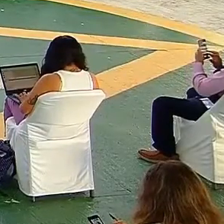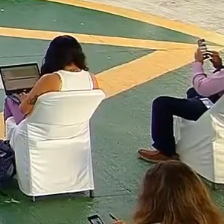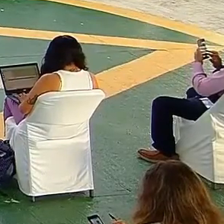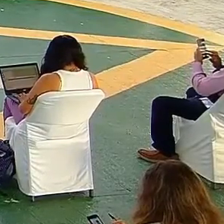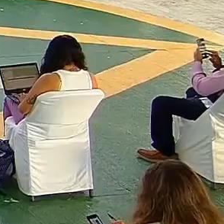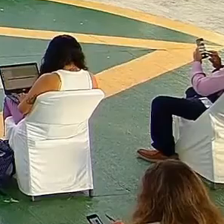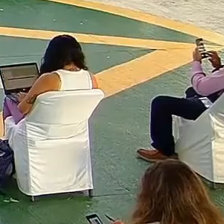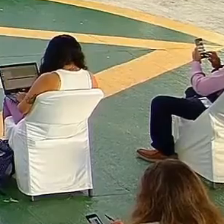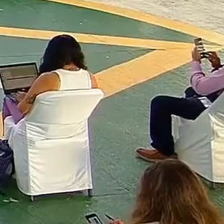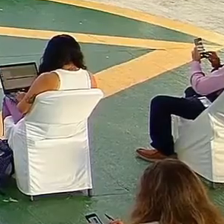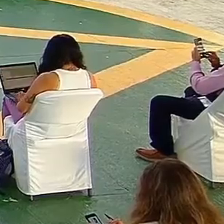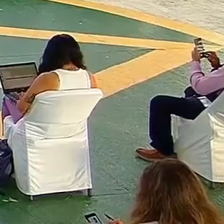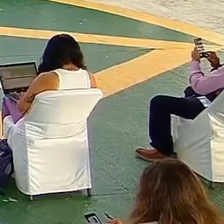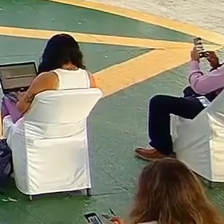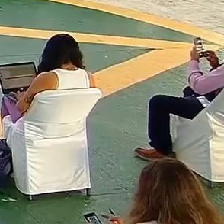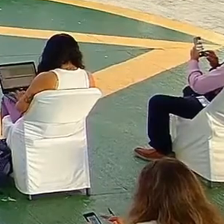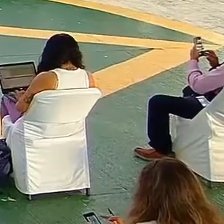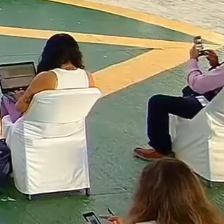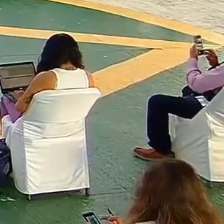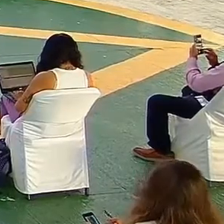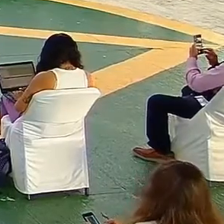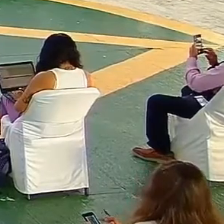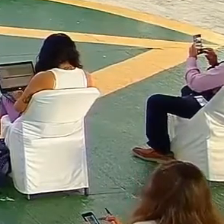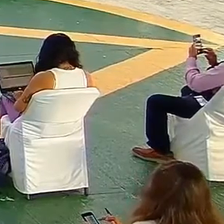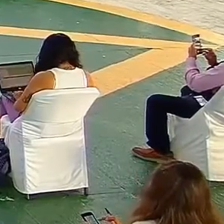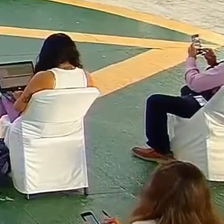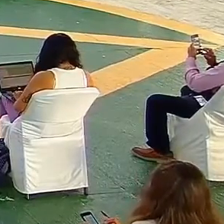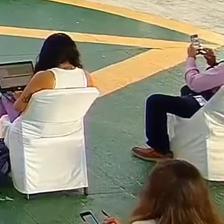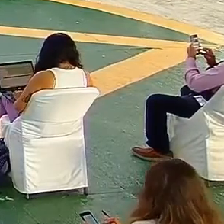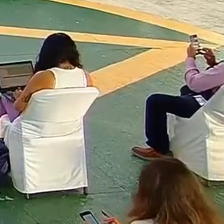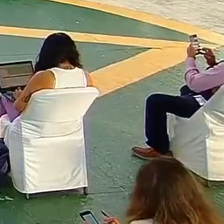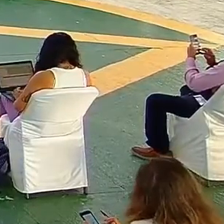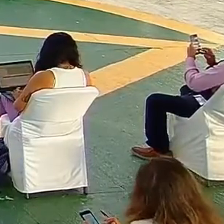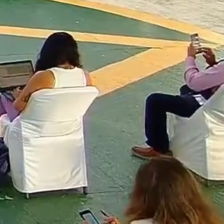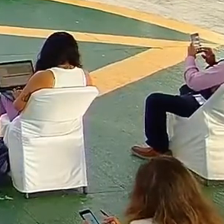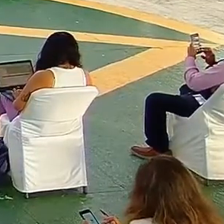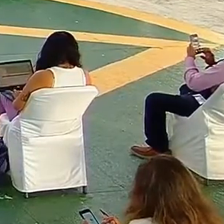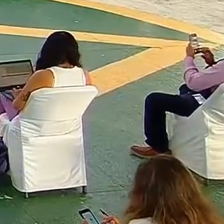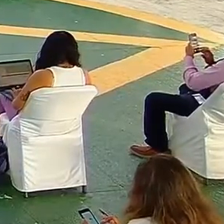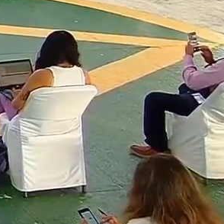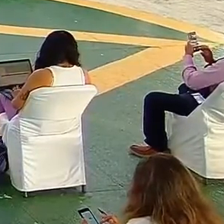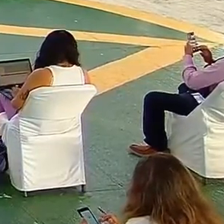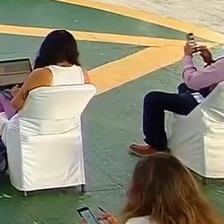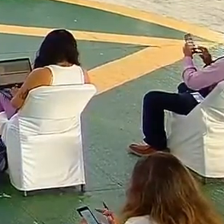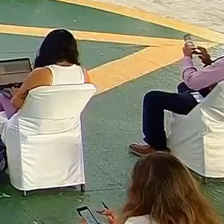Tenemos tres invitados especiales,